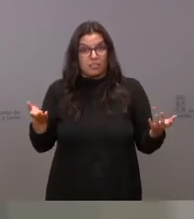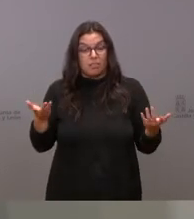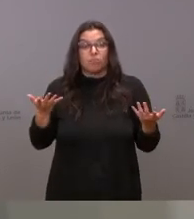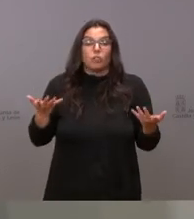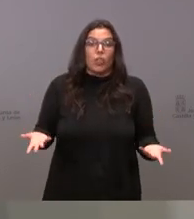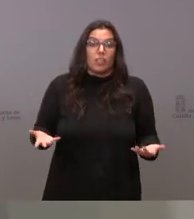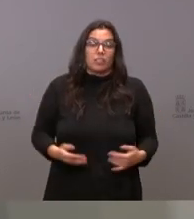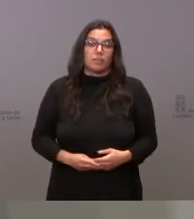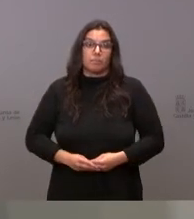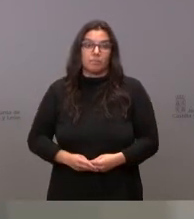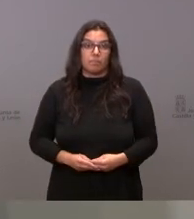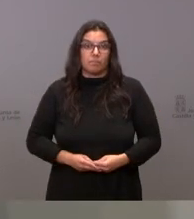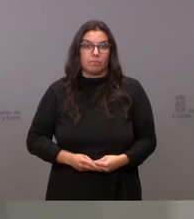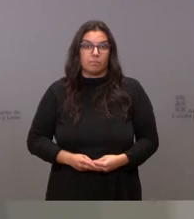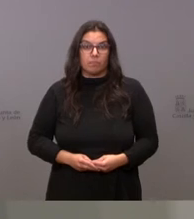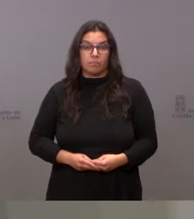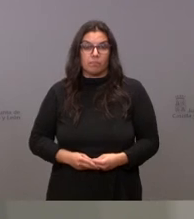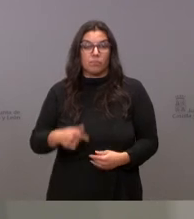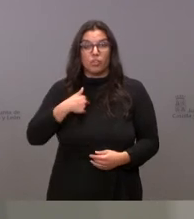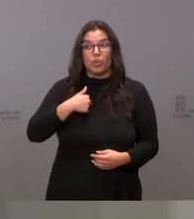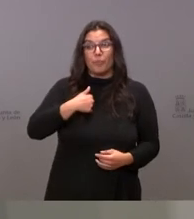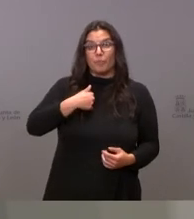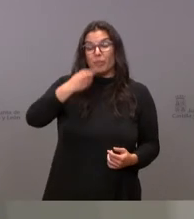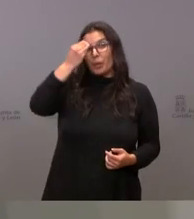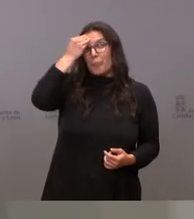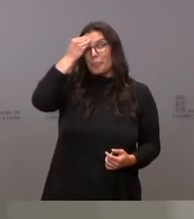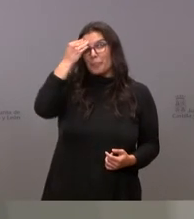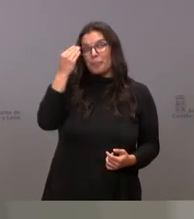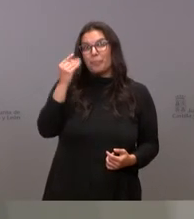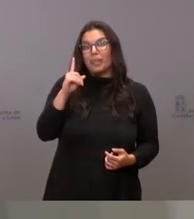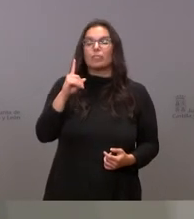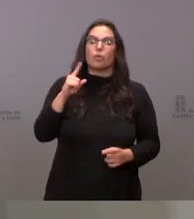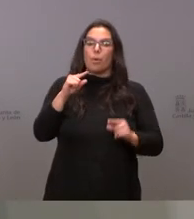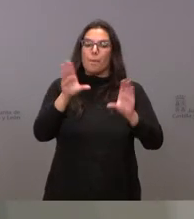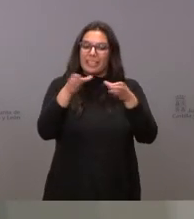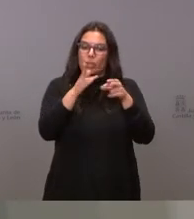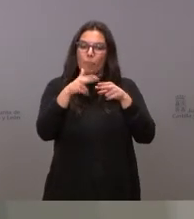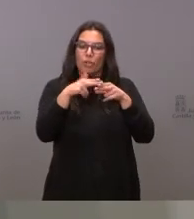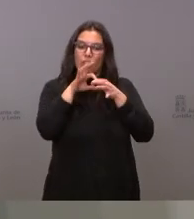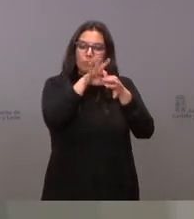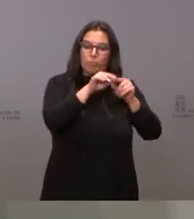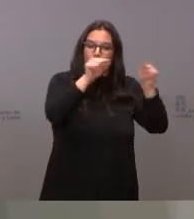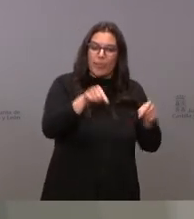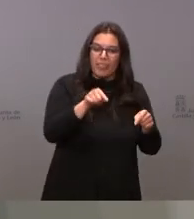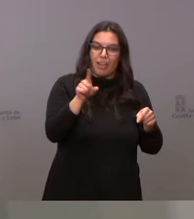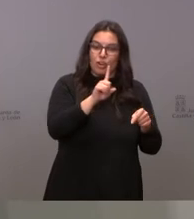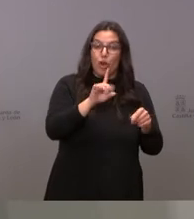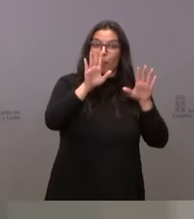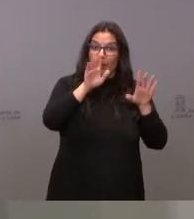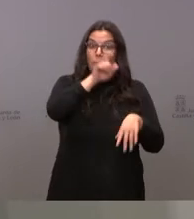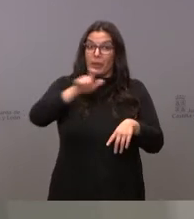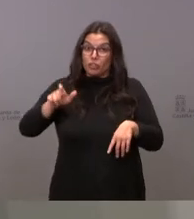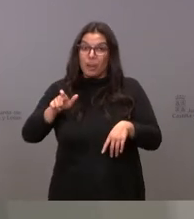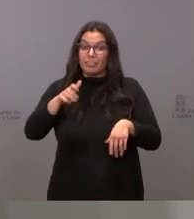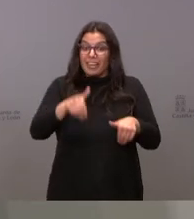tanto, yo no creo en los partidos provinciales, pero sí que creo en los representantes que representan a su